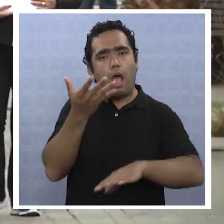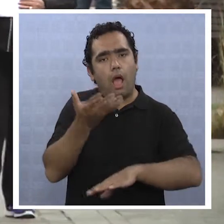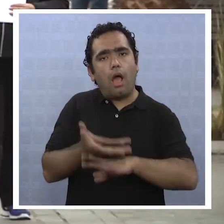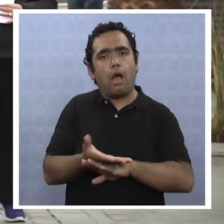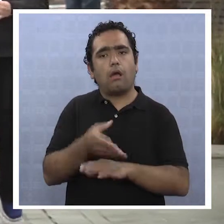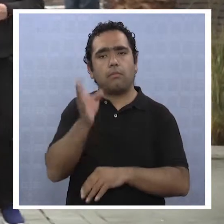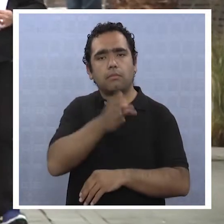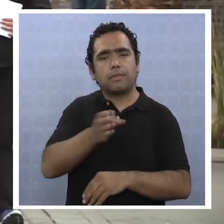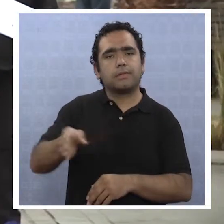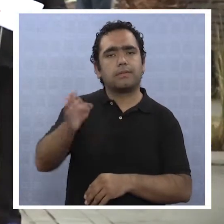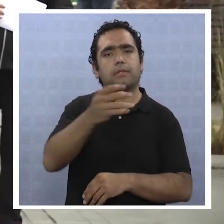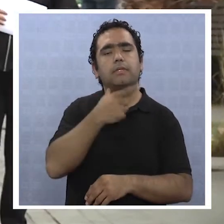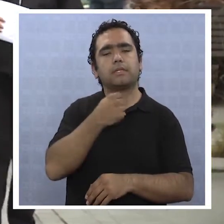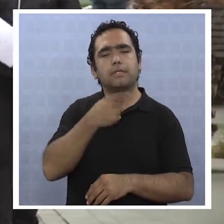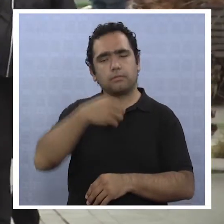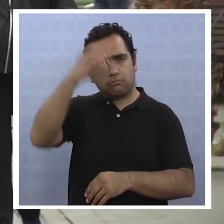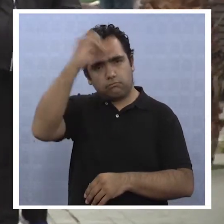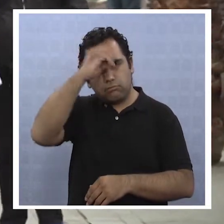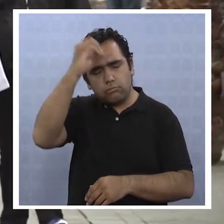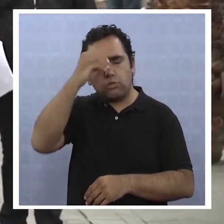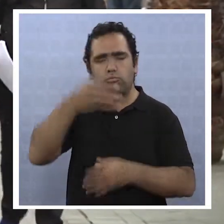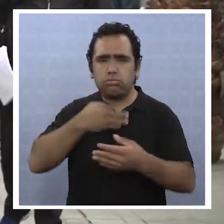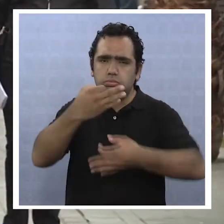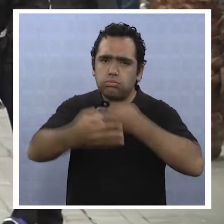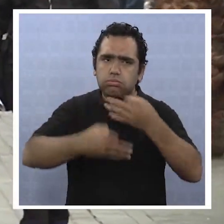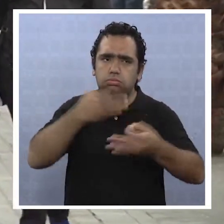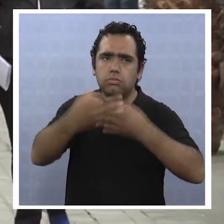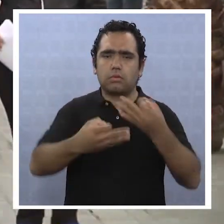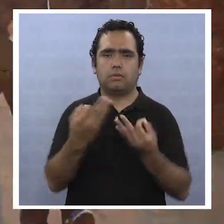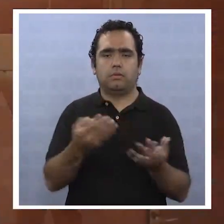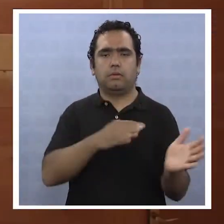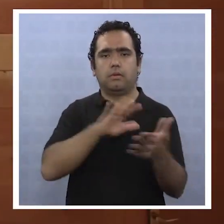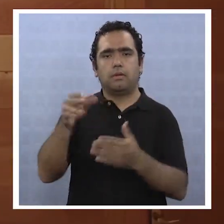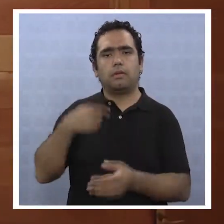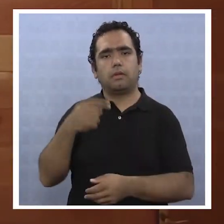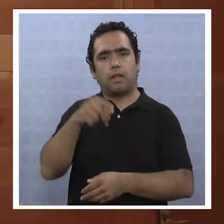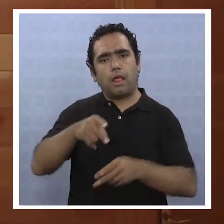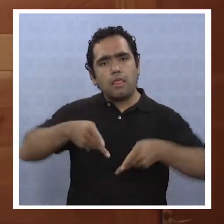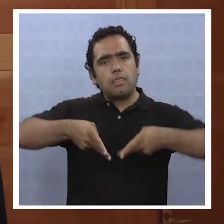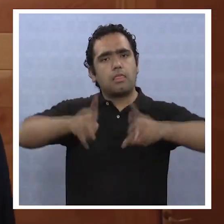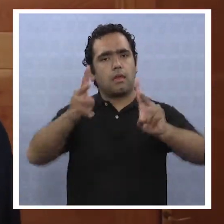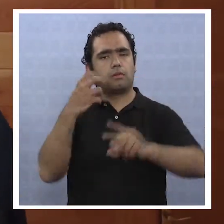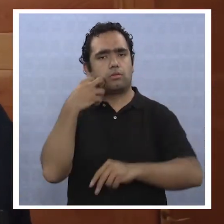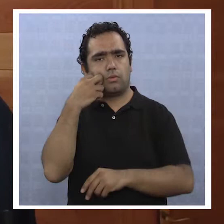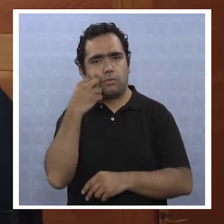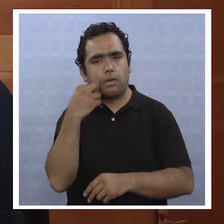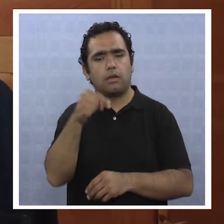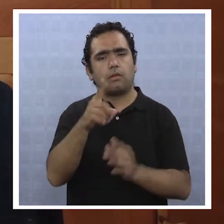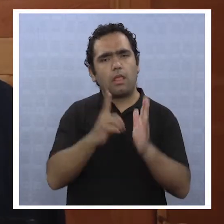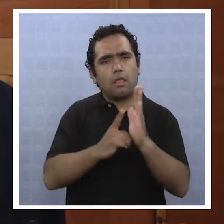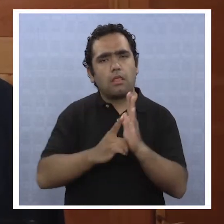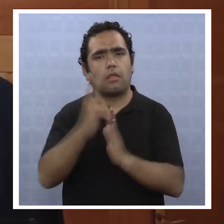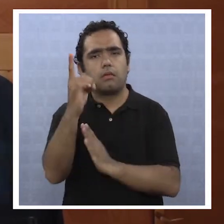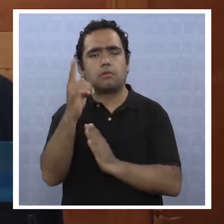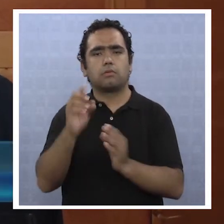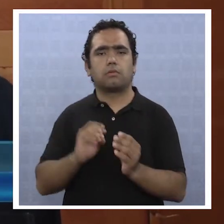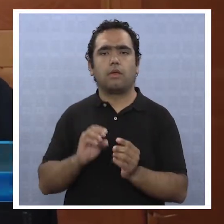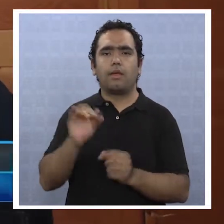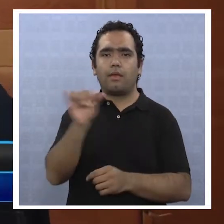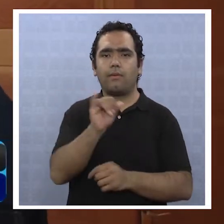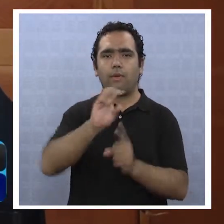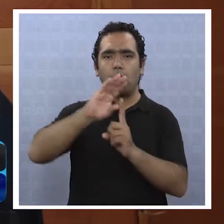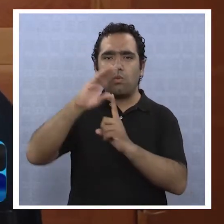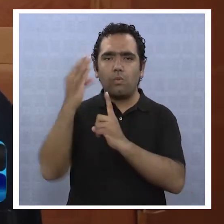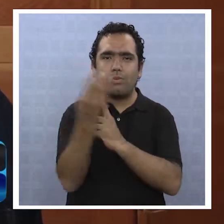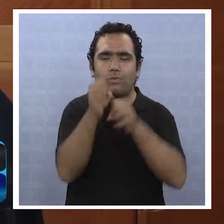apertura de la sociedad a tratar el tema en su real dimensión. El Salud de Hechos Humanos ha ido desarrollando una corriente cultural